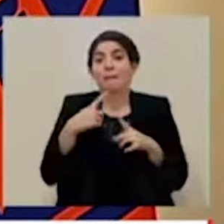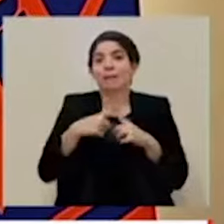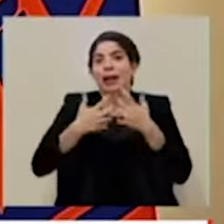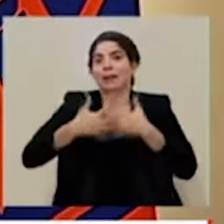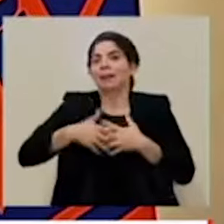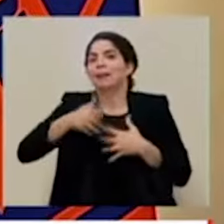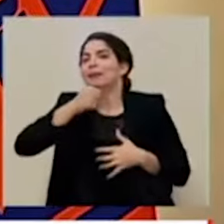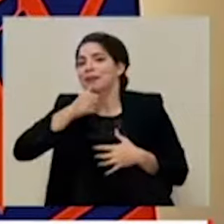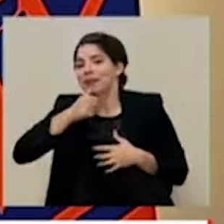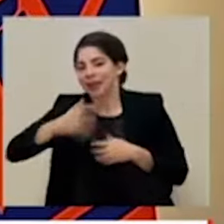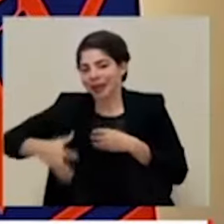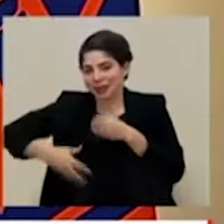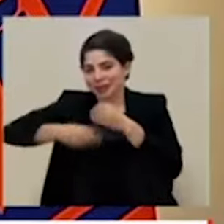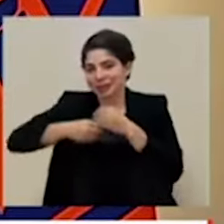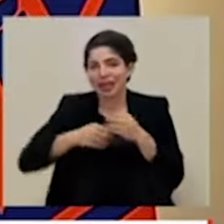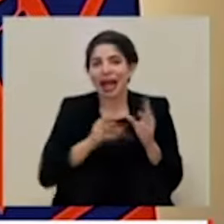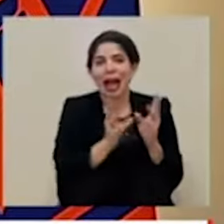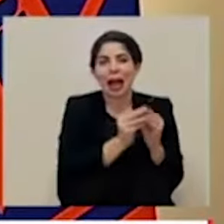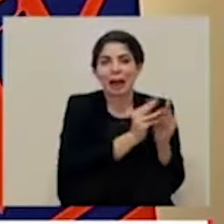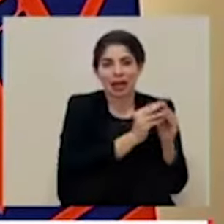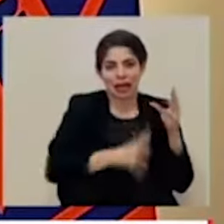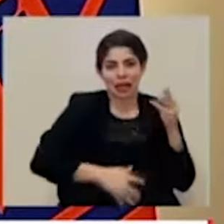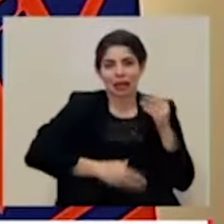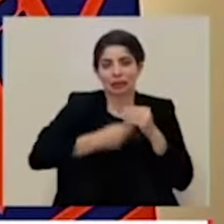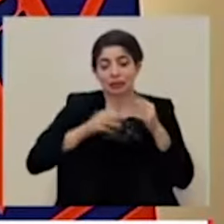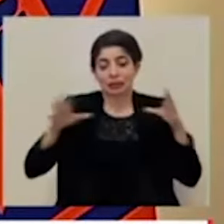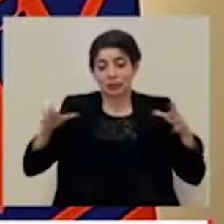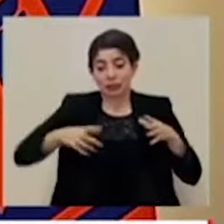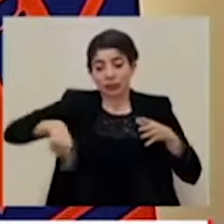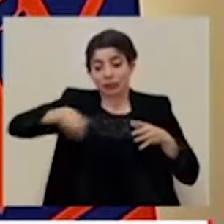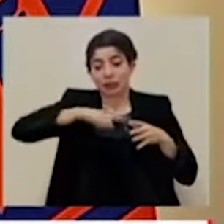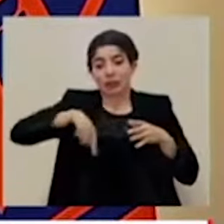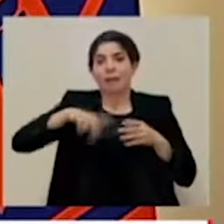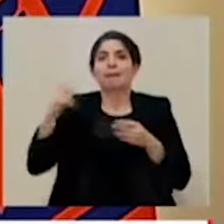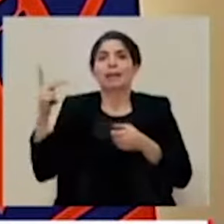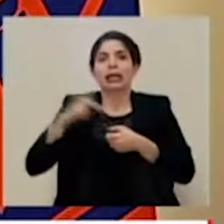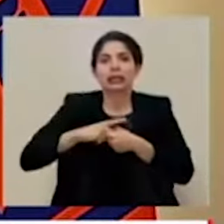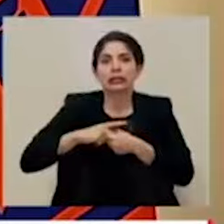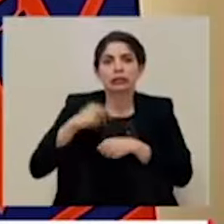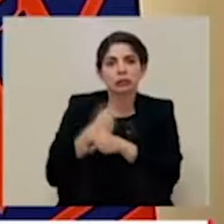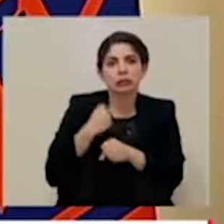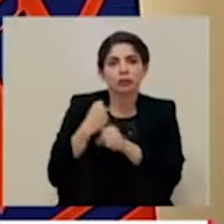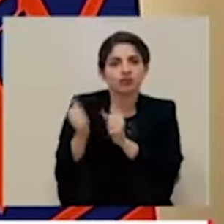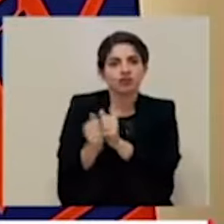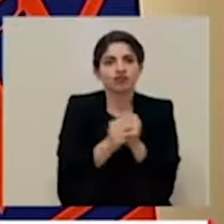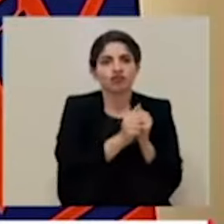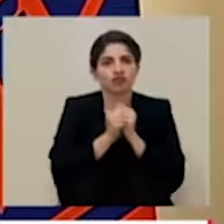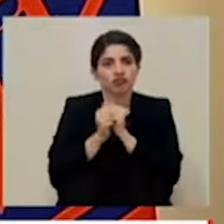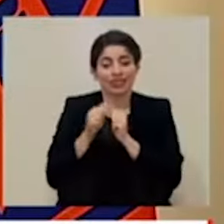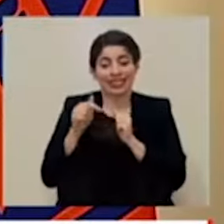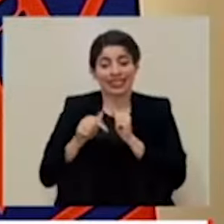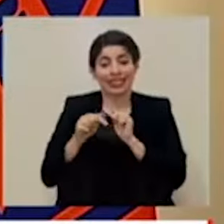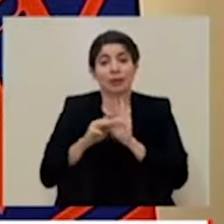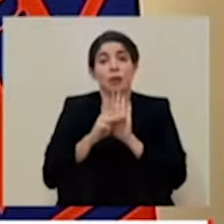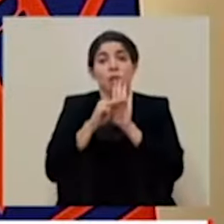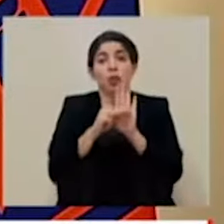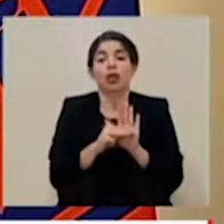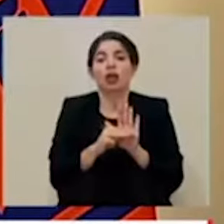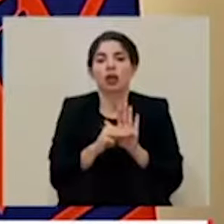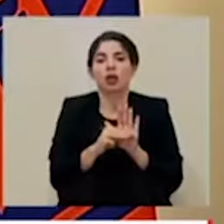empresa privada, las diferentes cámaras, participan activamente. Este modelo además está en